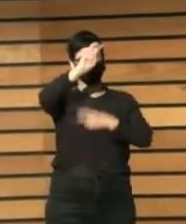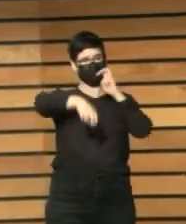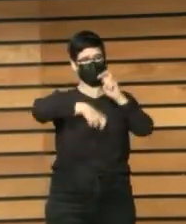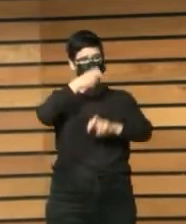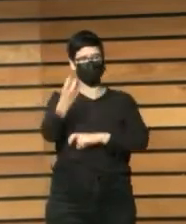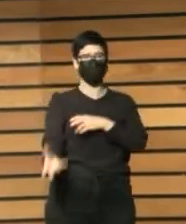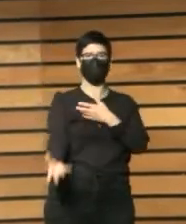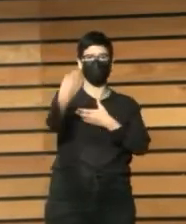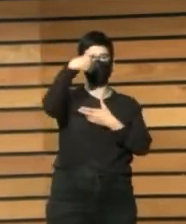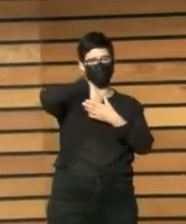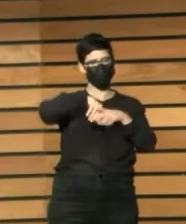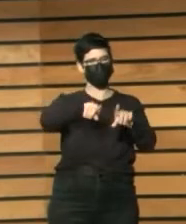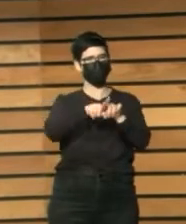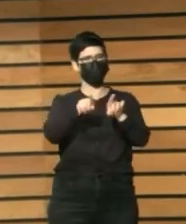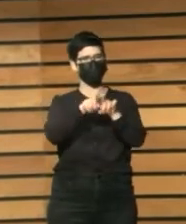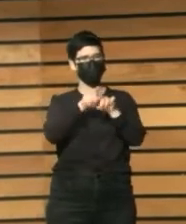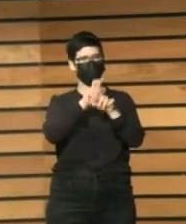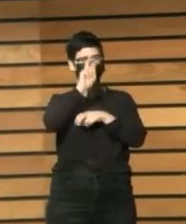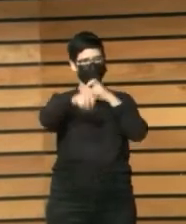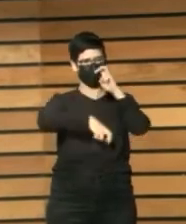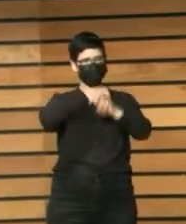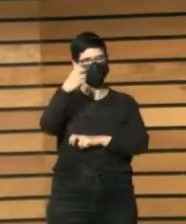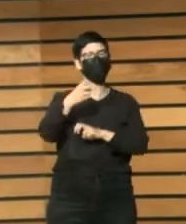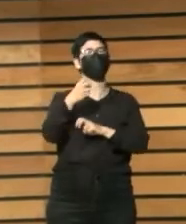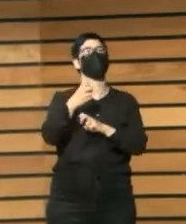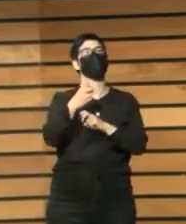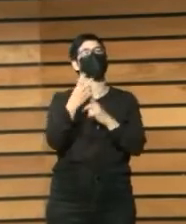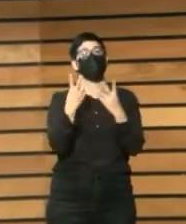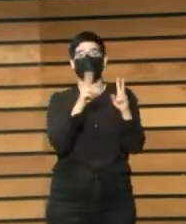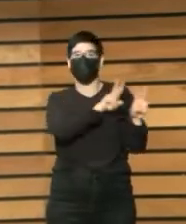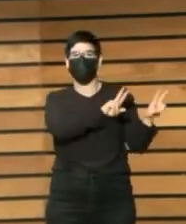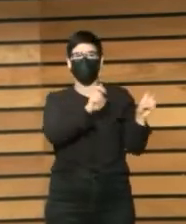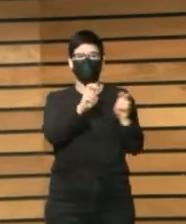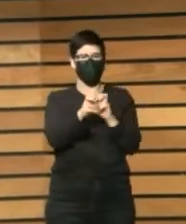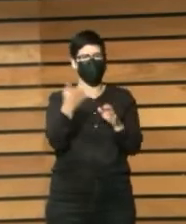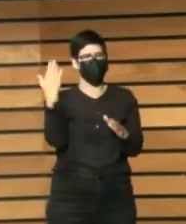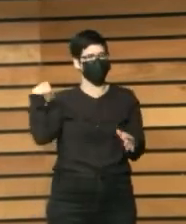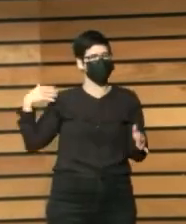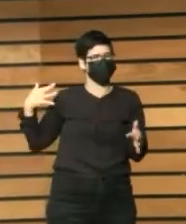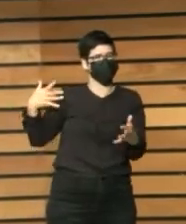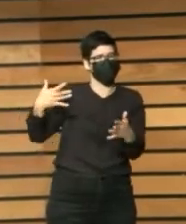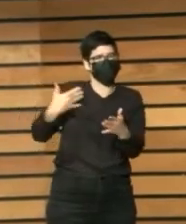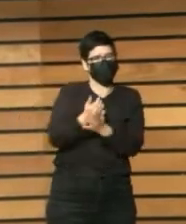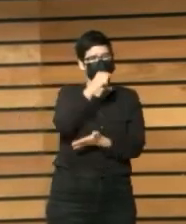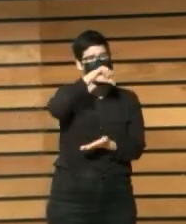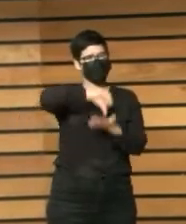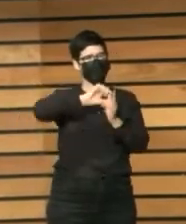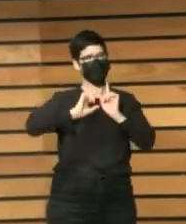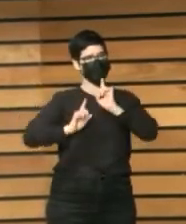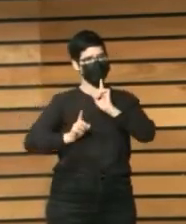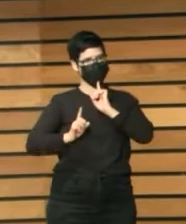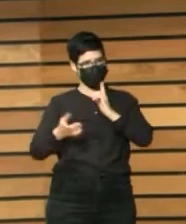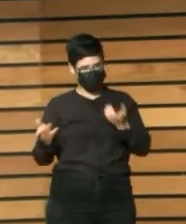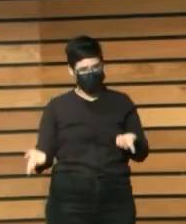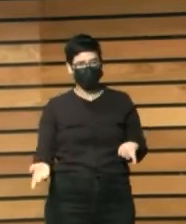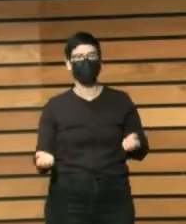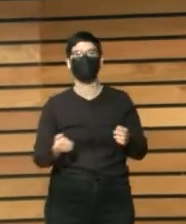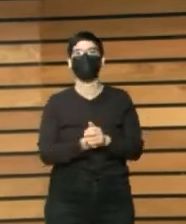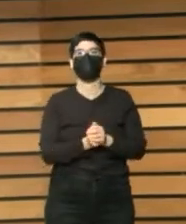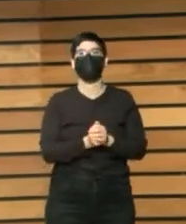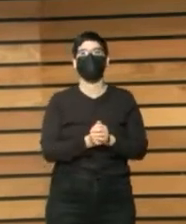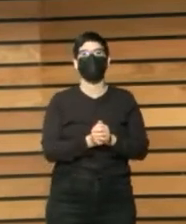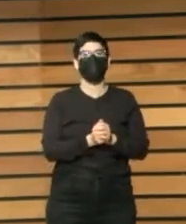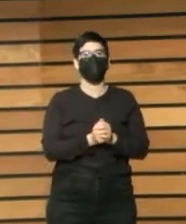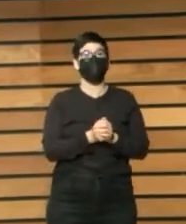forman parte de esta regeneración que ha tenido en los últimos años la ciudad. dentro de los